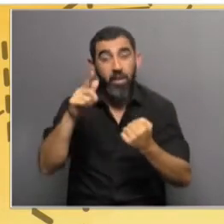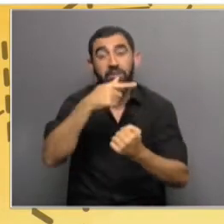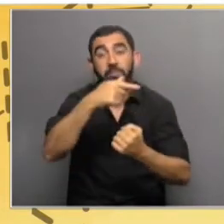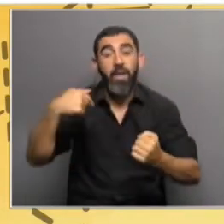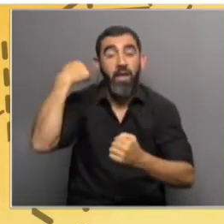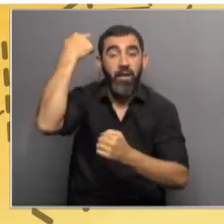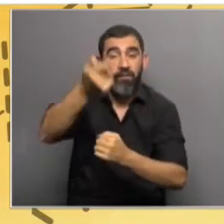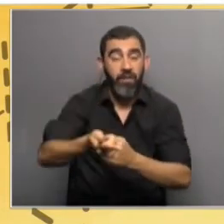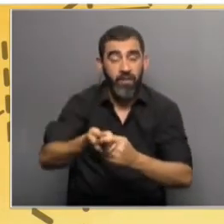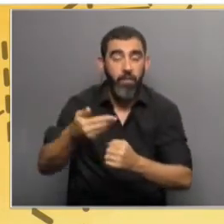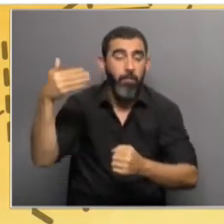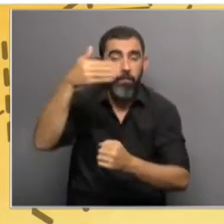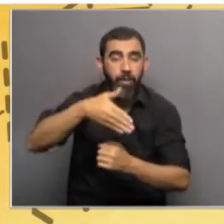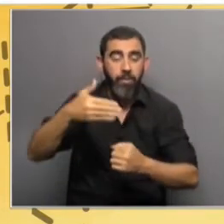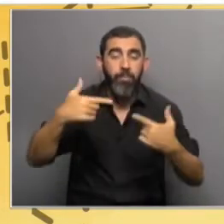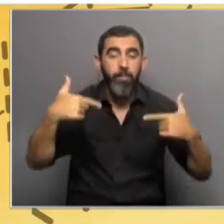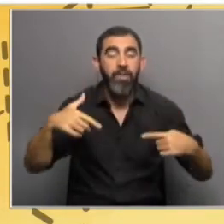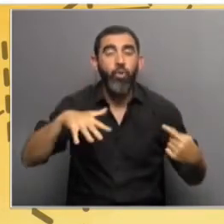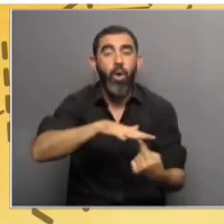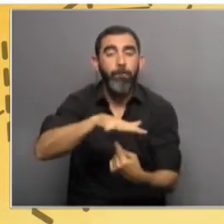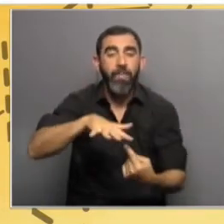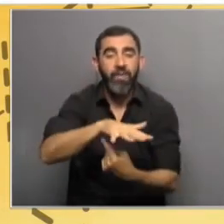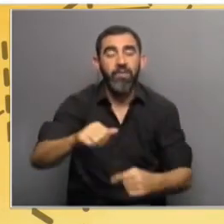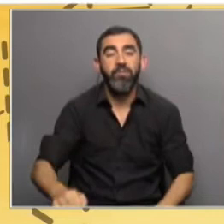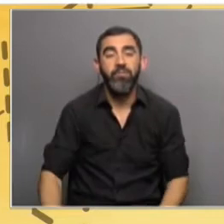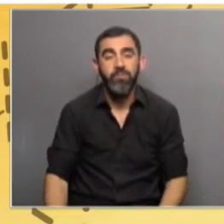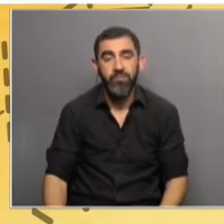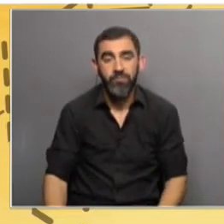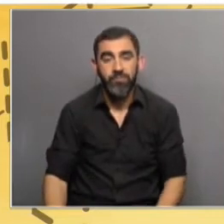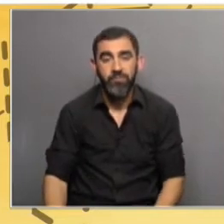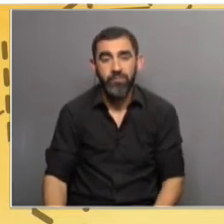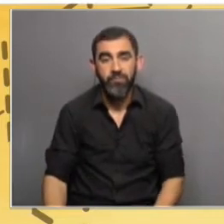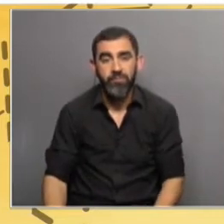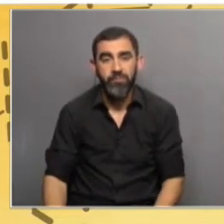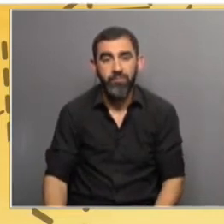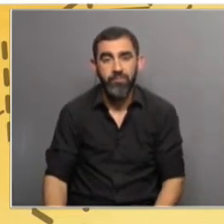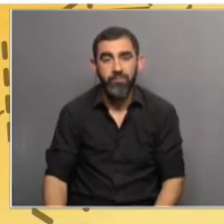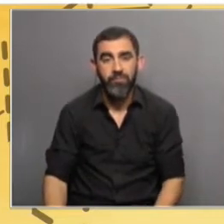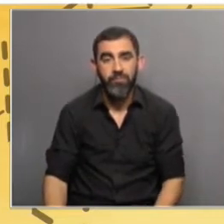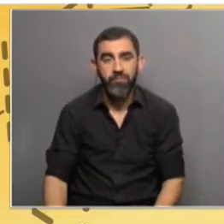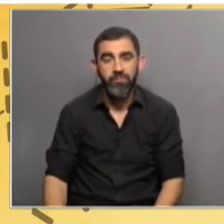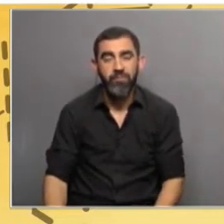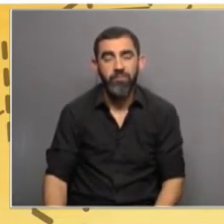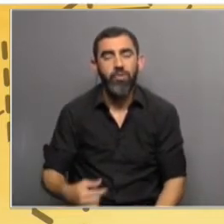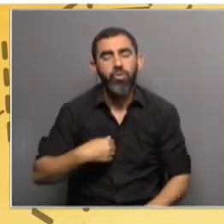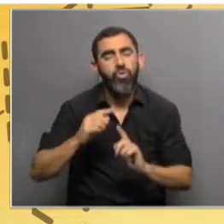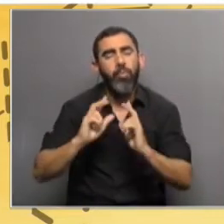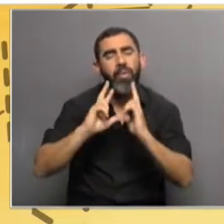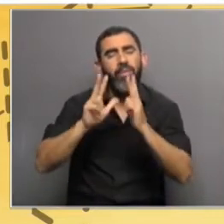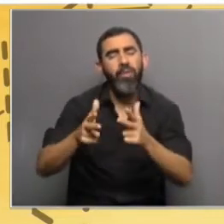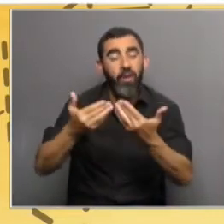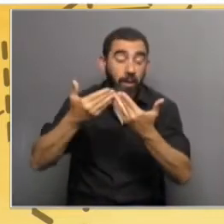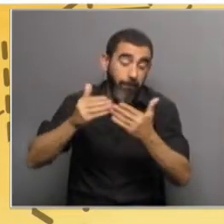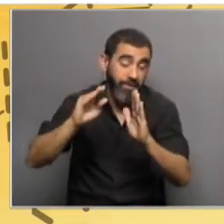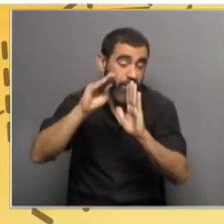semana que viene está participando nuestro ministro de Ambiente. Excelente. Mariana, yo decía también en el arranque, y me parece importante que